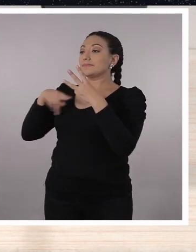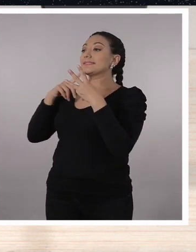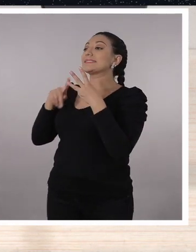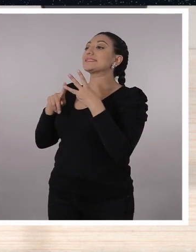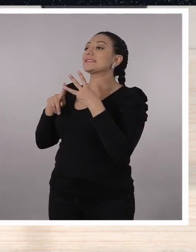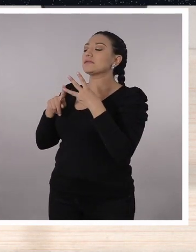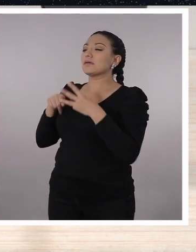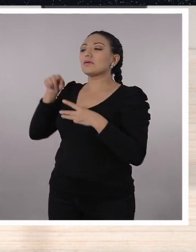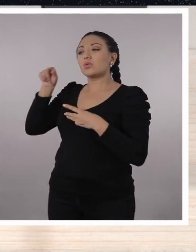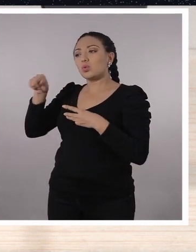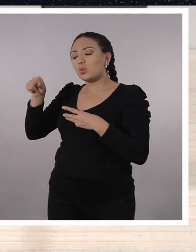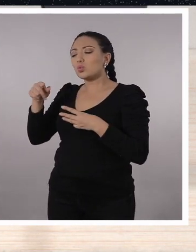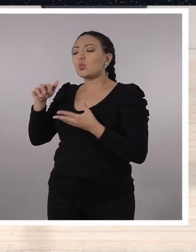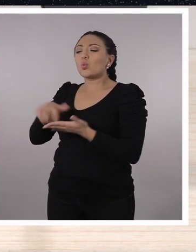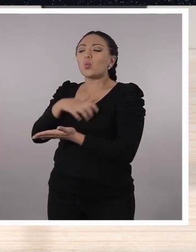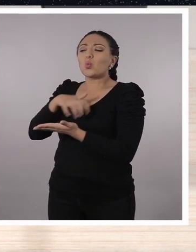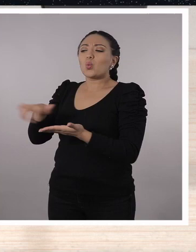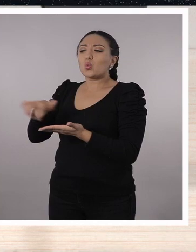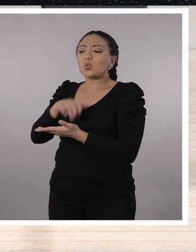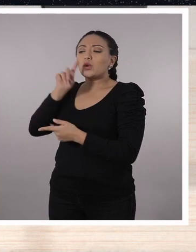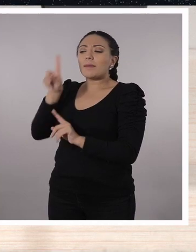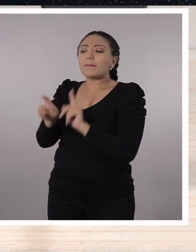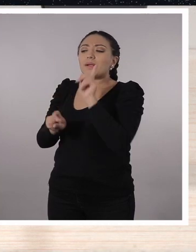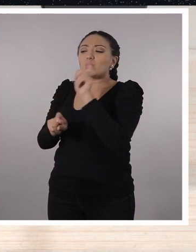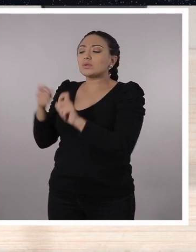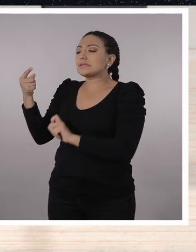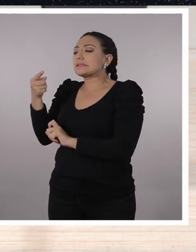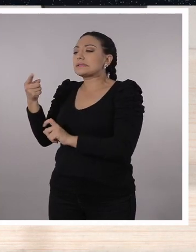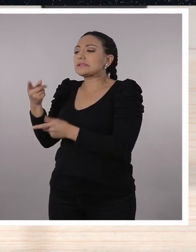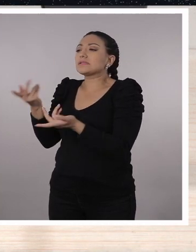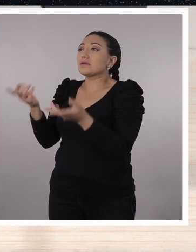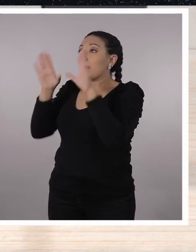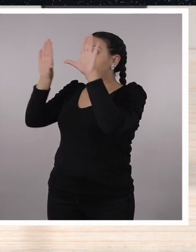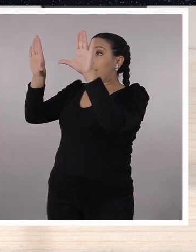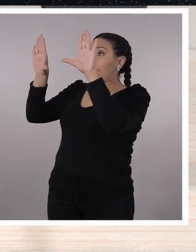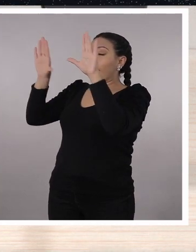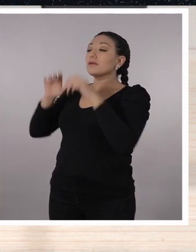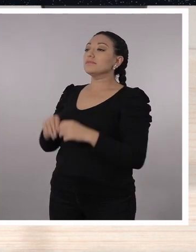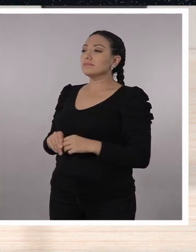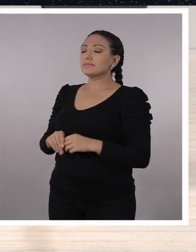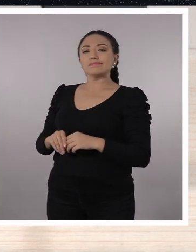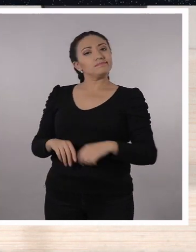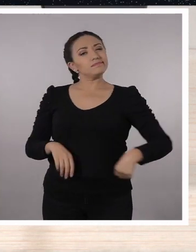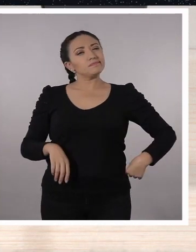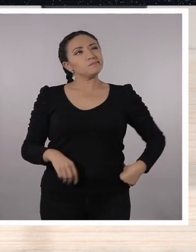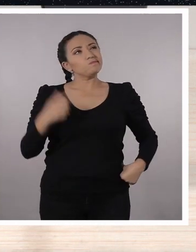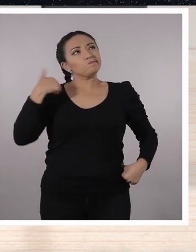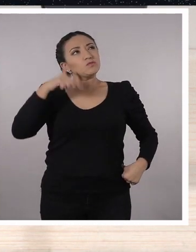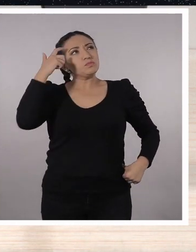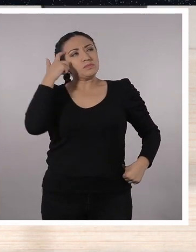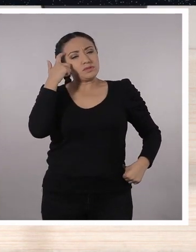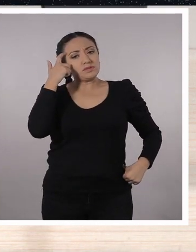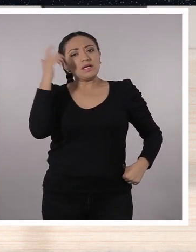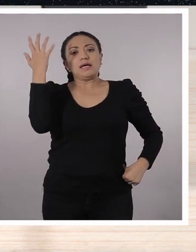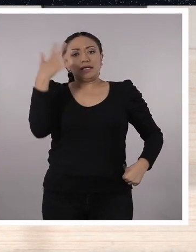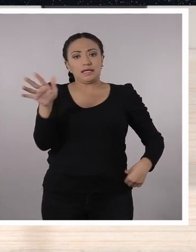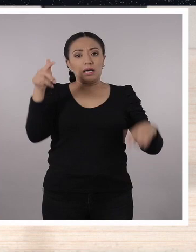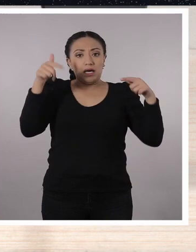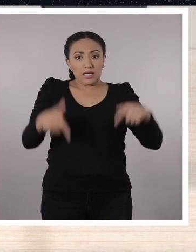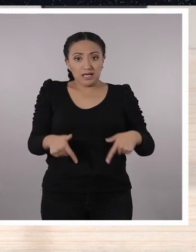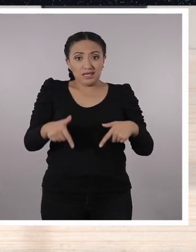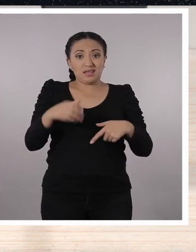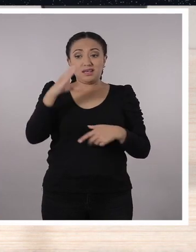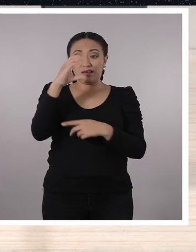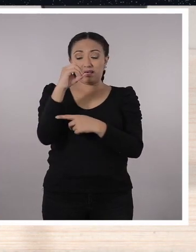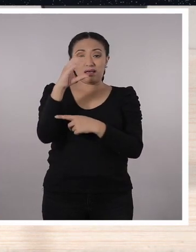parte de la rutina. ¿Qué dudas te surgen o qué preguntas te surgen a partir de esa imagen? A me surge la pregunta de que